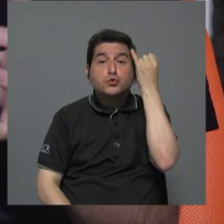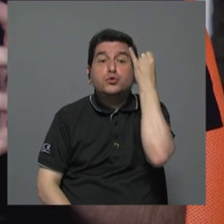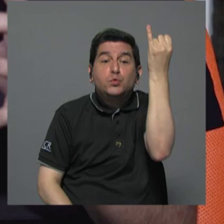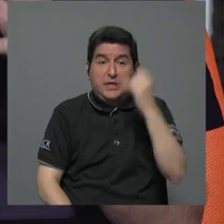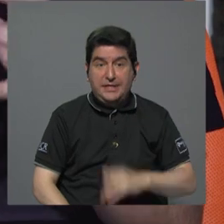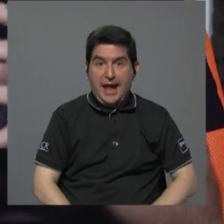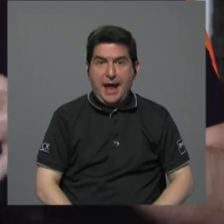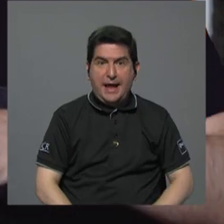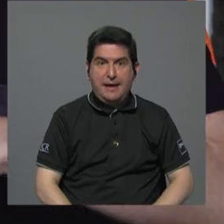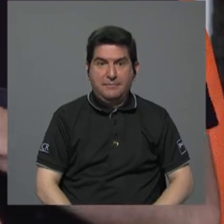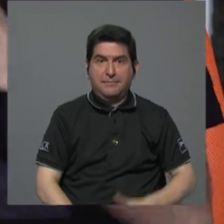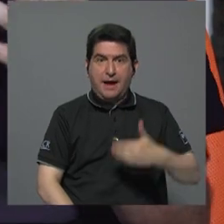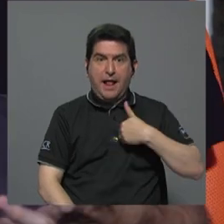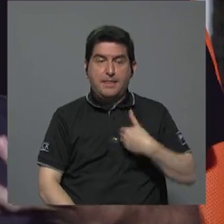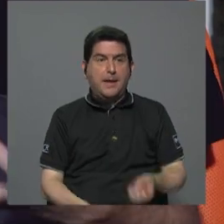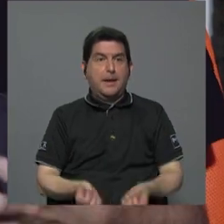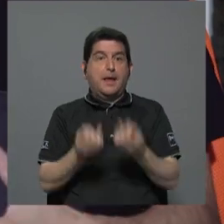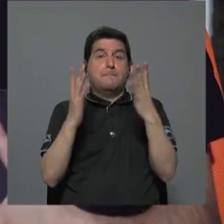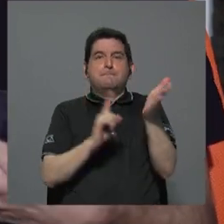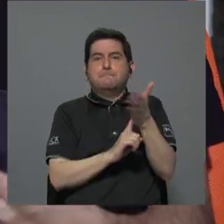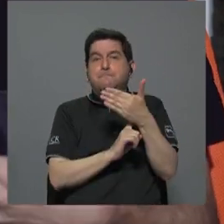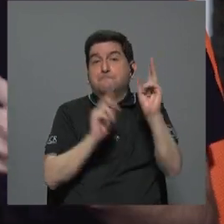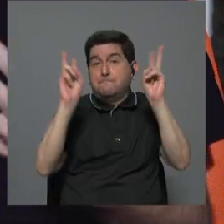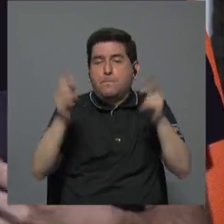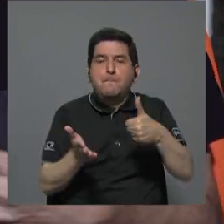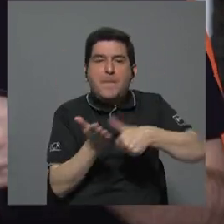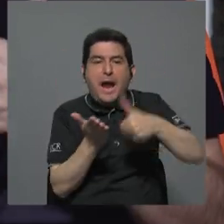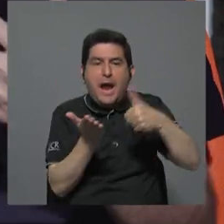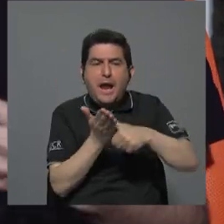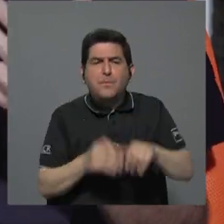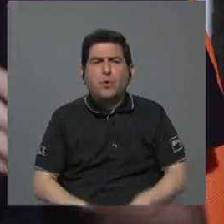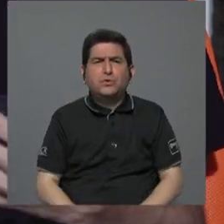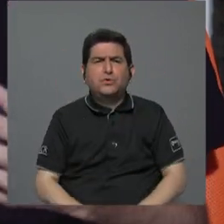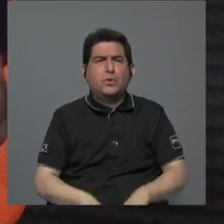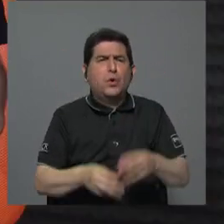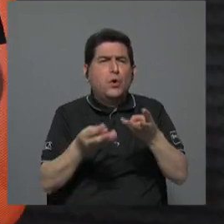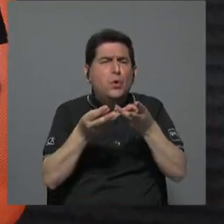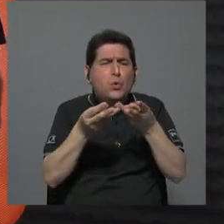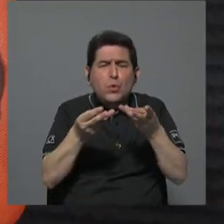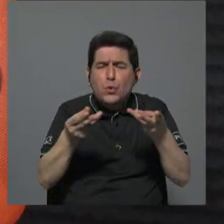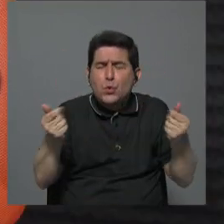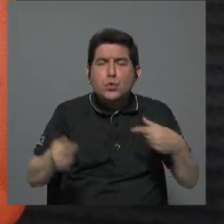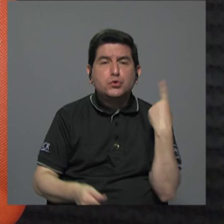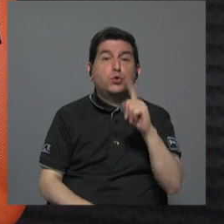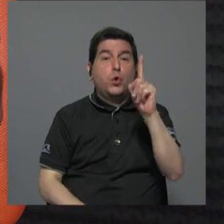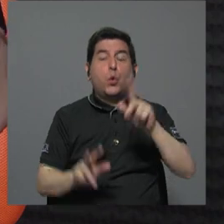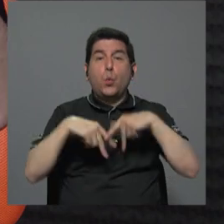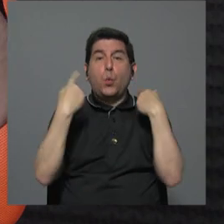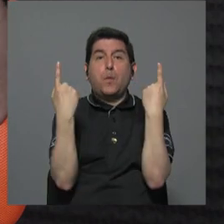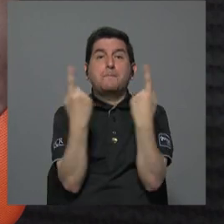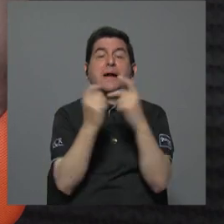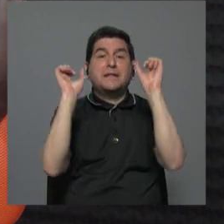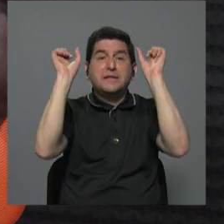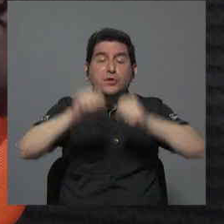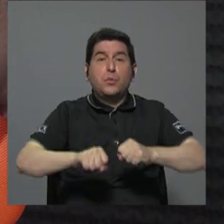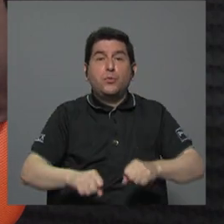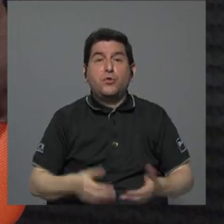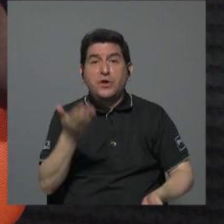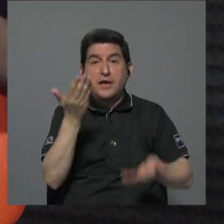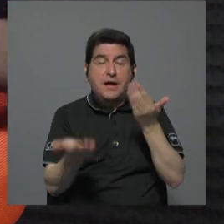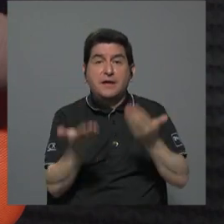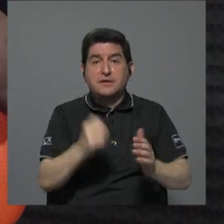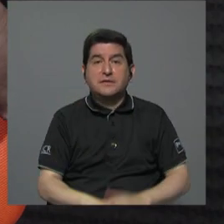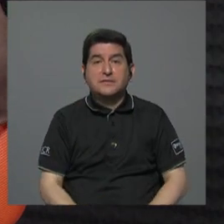es que al haber tantas banderas el voto quedará demasiado diluido y solo un partido podría obtener